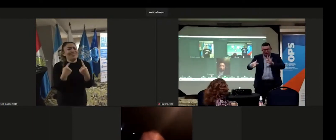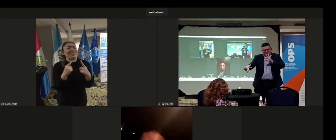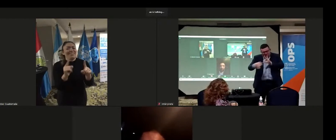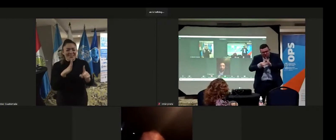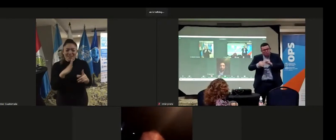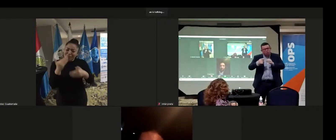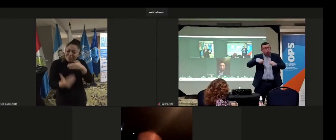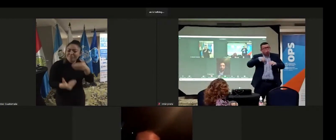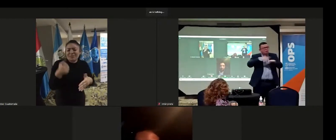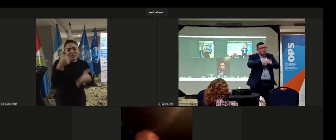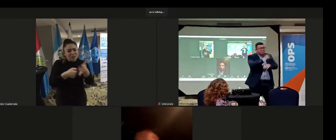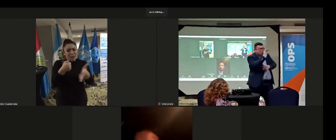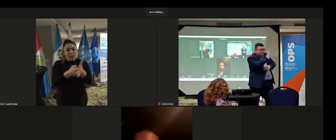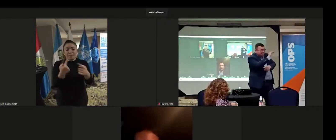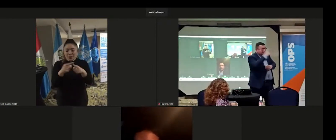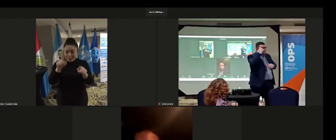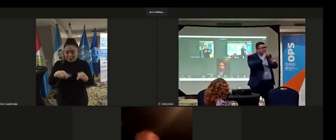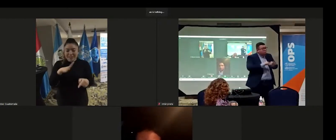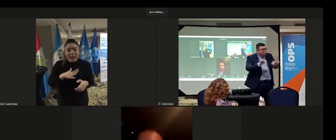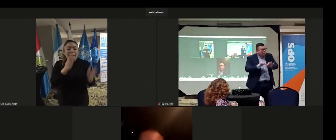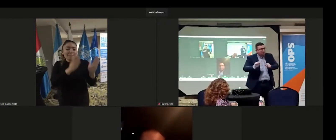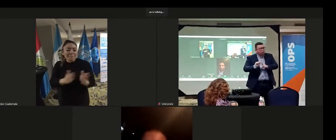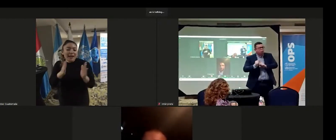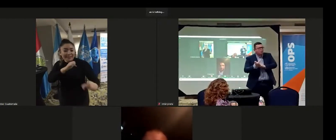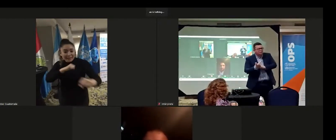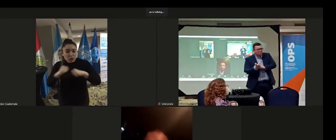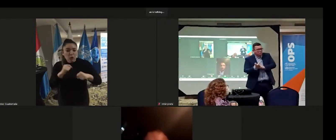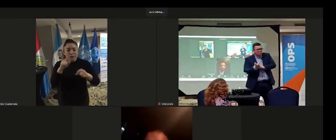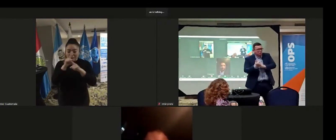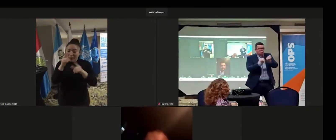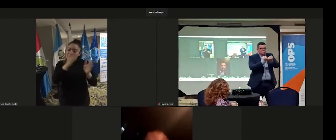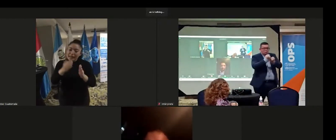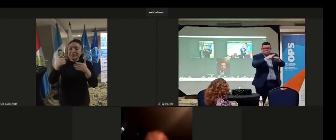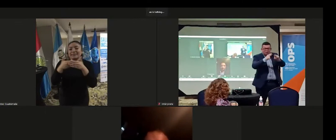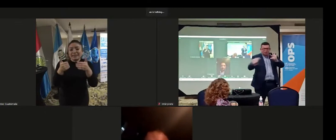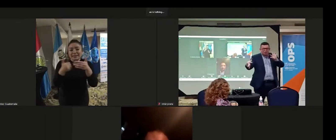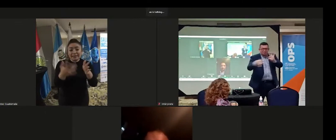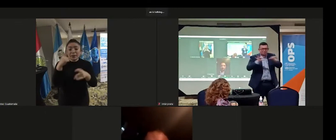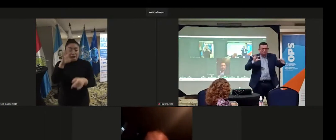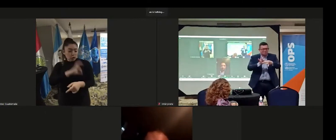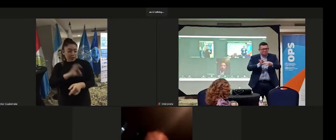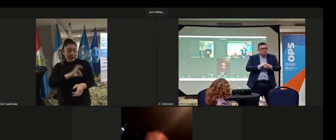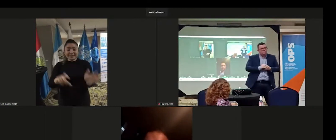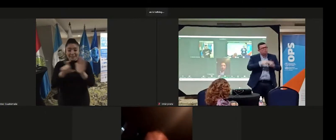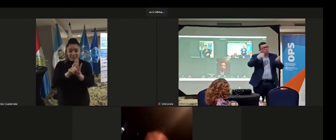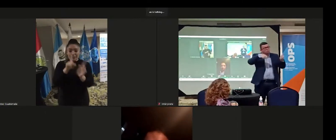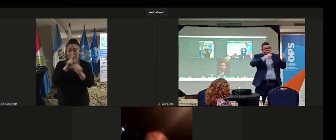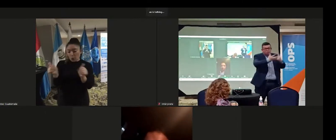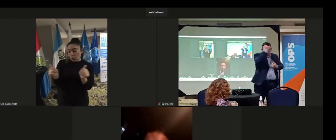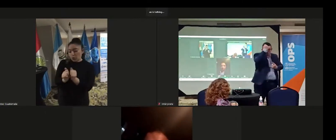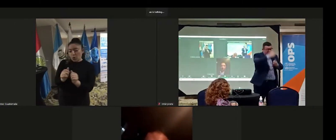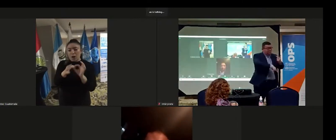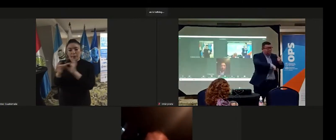necesario seguir luchando, pero tenemos que establecer planes de acción, planes de incidencia, para que la sociedad civil, junto con la cooperación